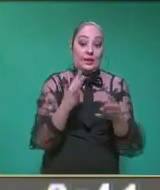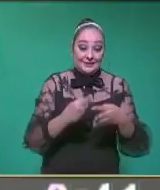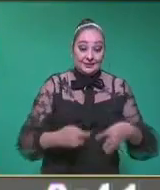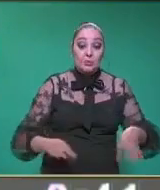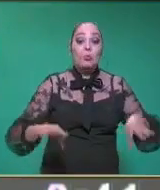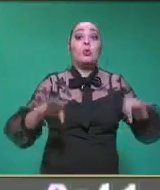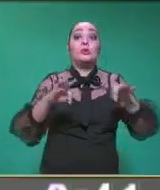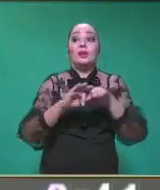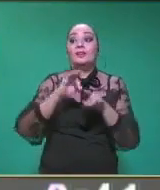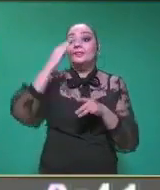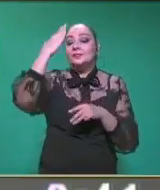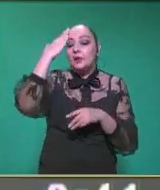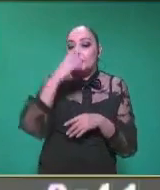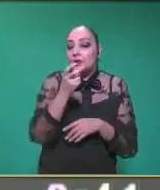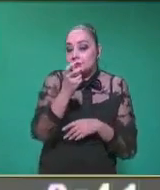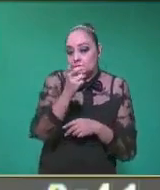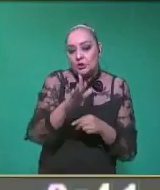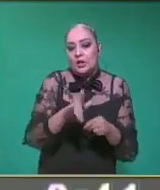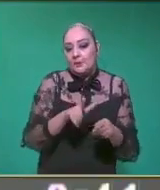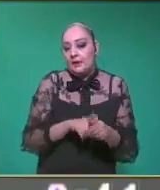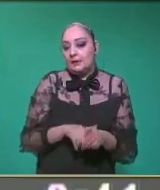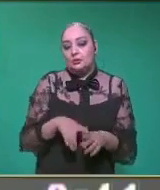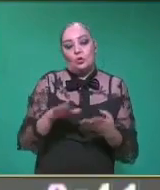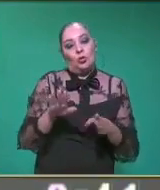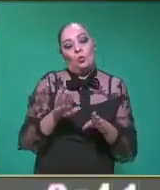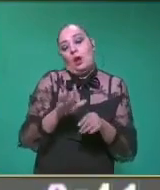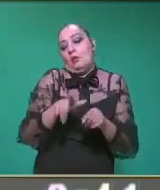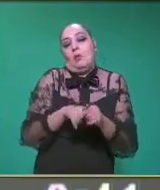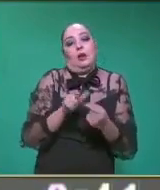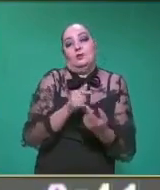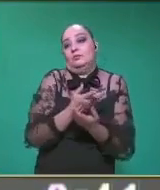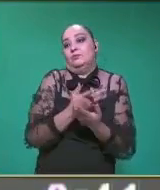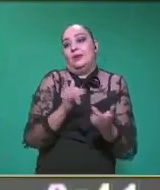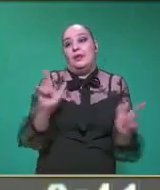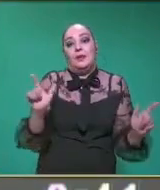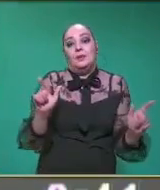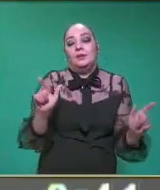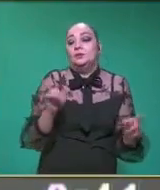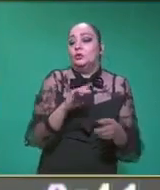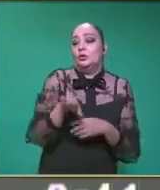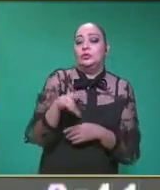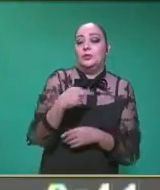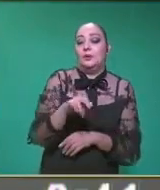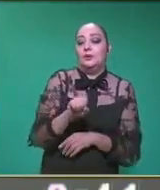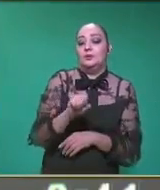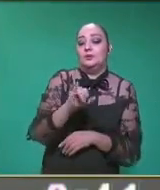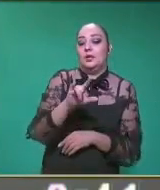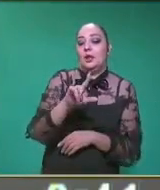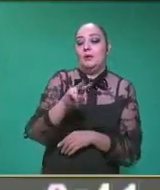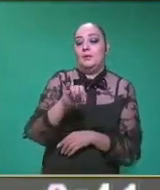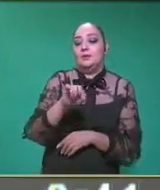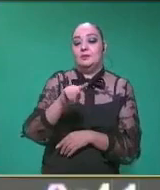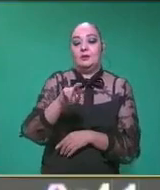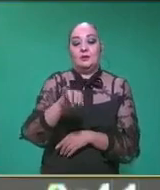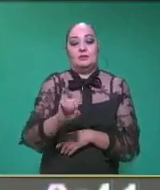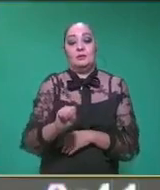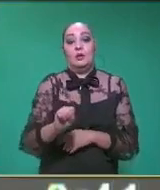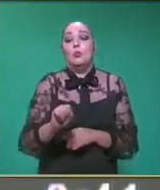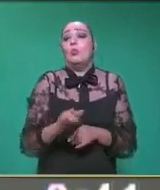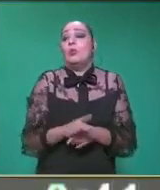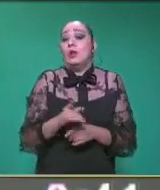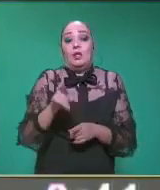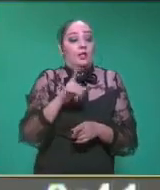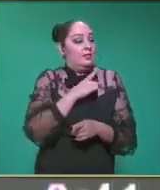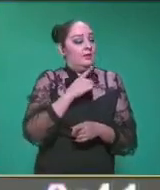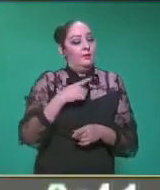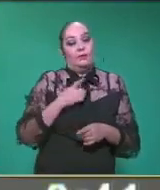saber que estos animalitos son especies silvestres, entonces todas las especies silvestres es importante respetar su lugar en la